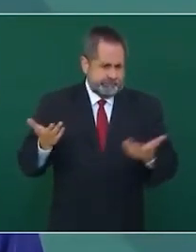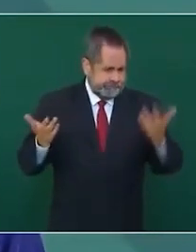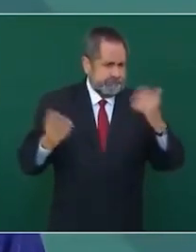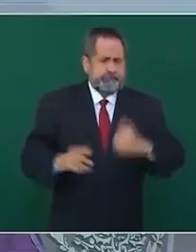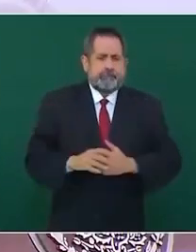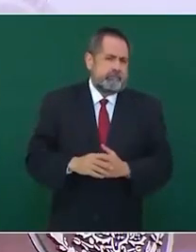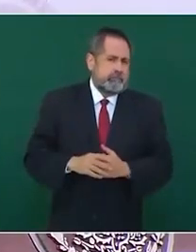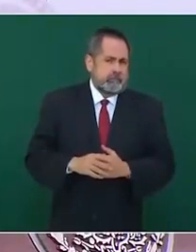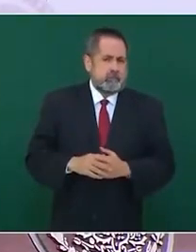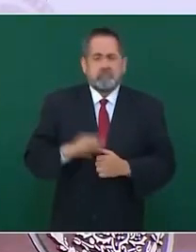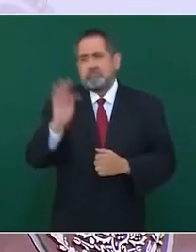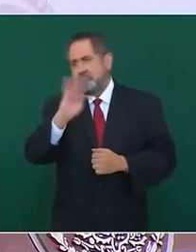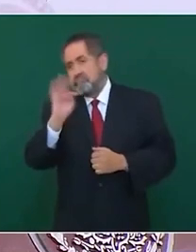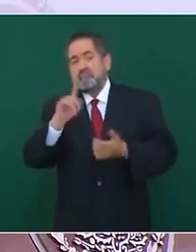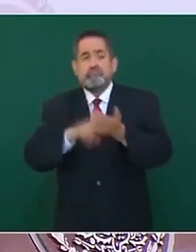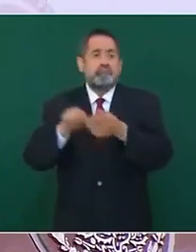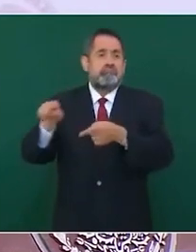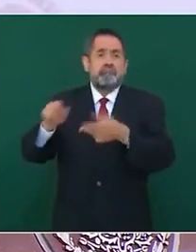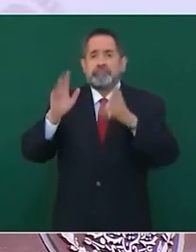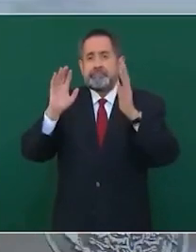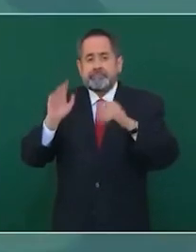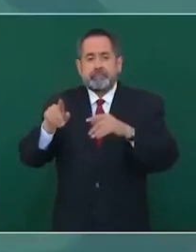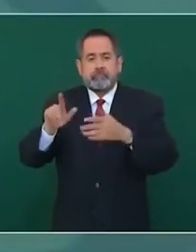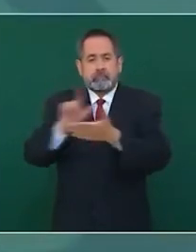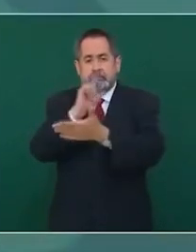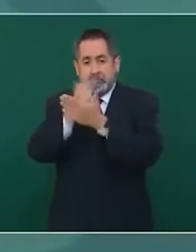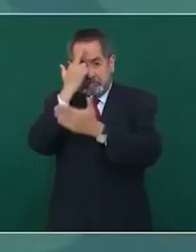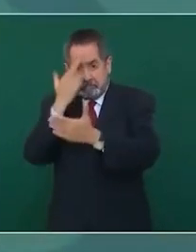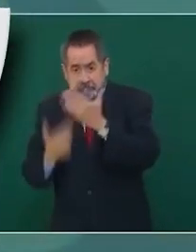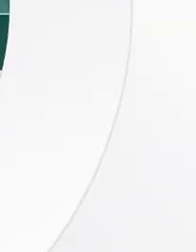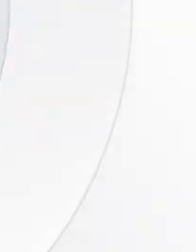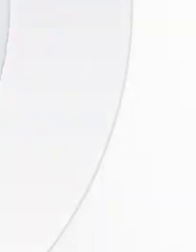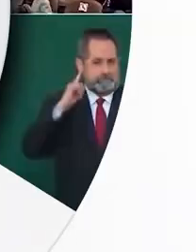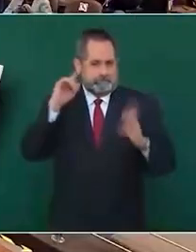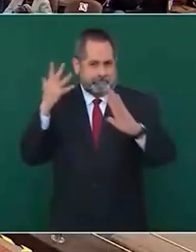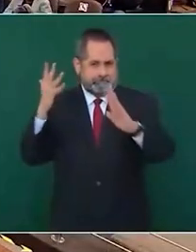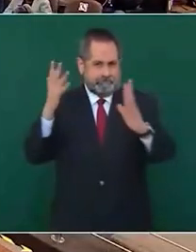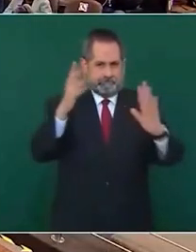hay delitos que perseguir.